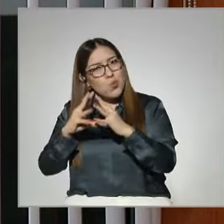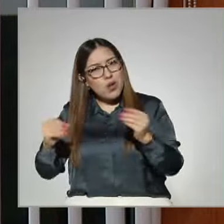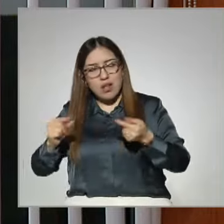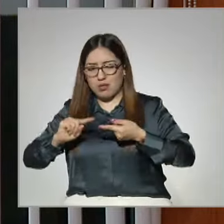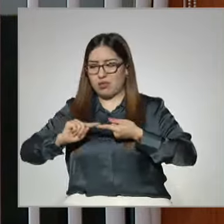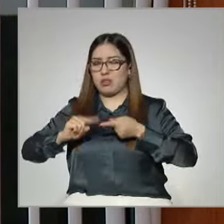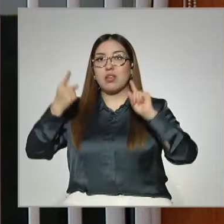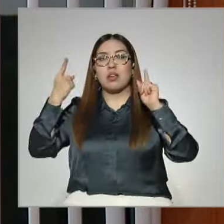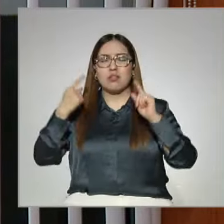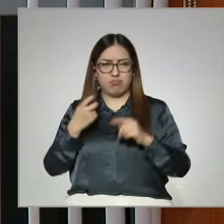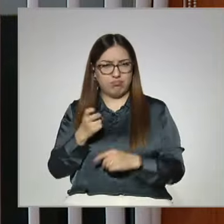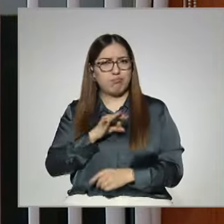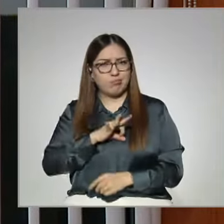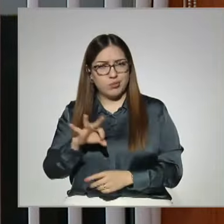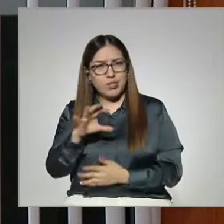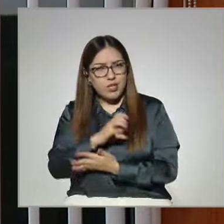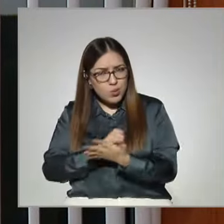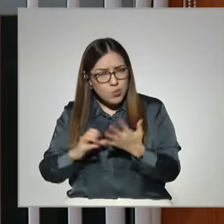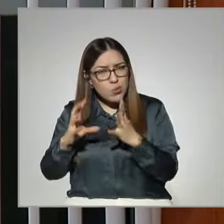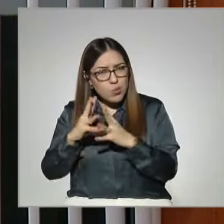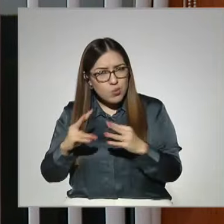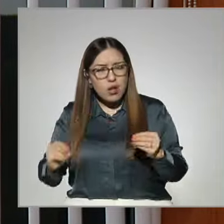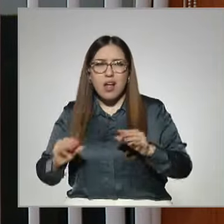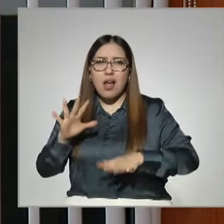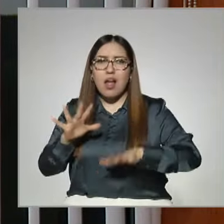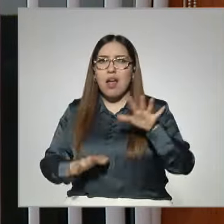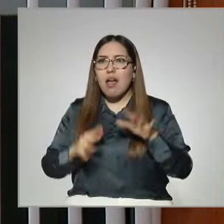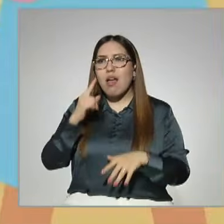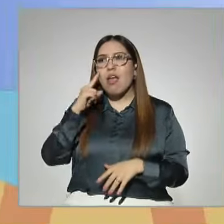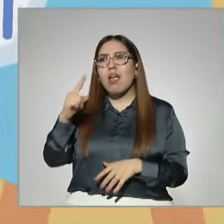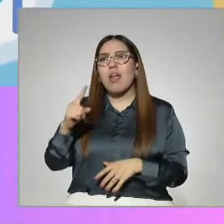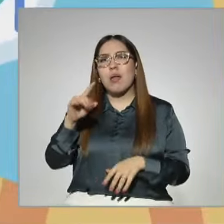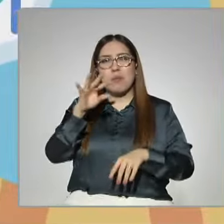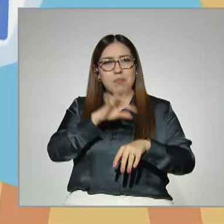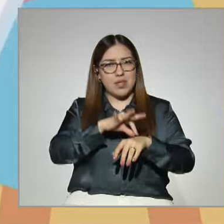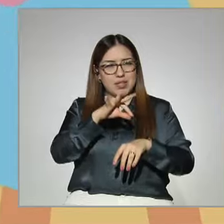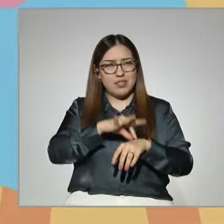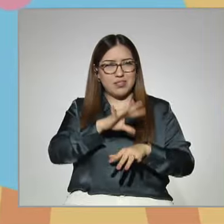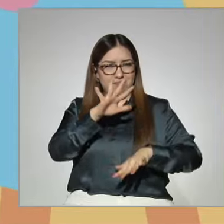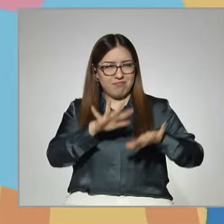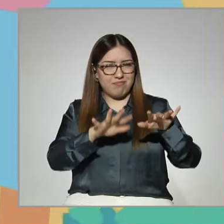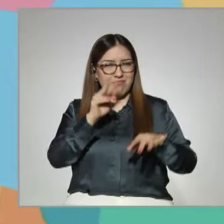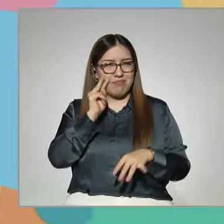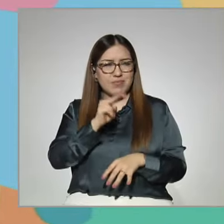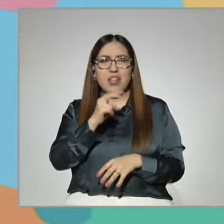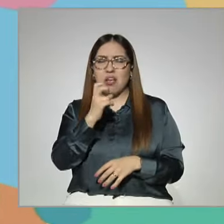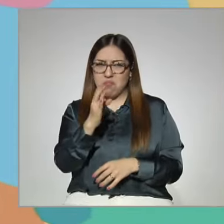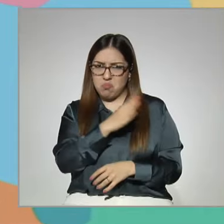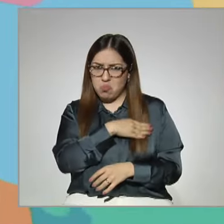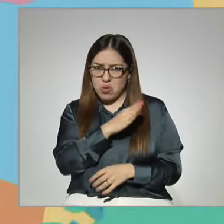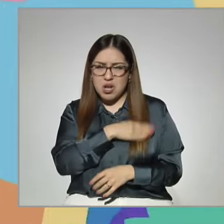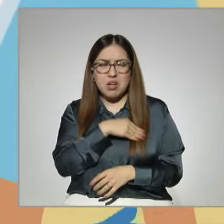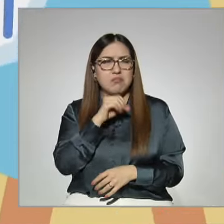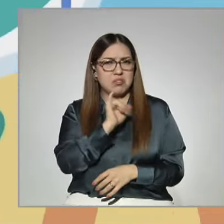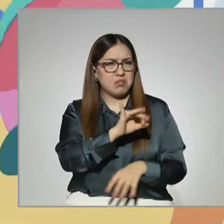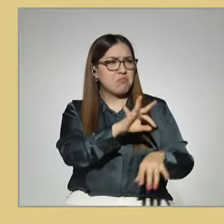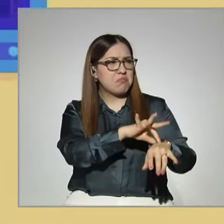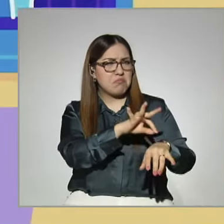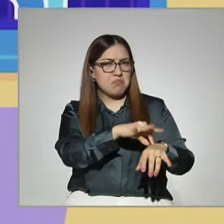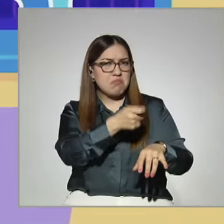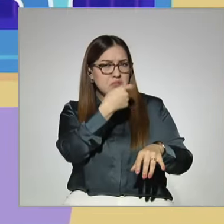que en ocasiones hemos visto con la medicina convencional, que es muy buena, pero que